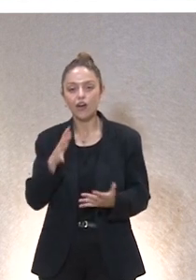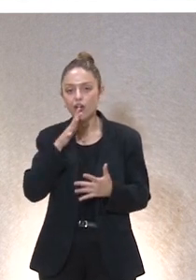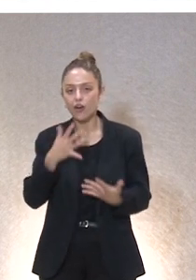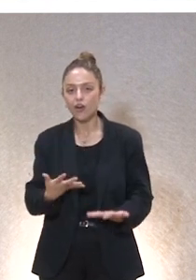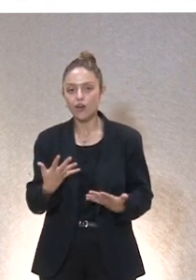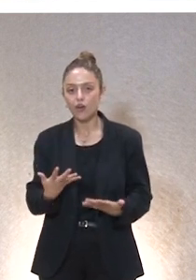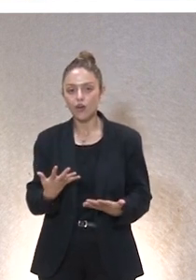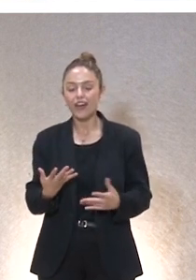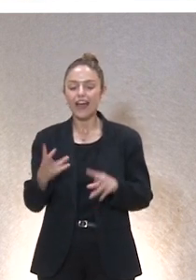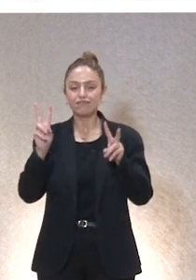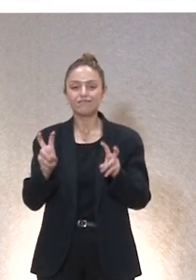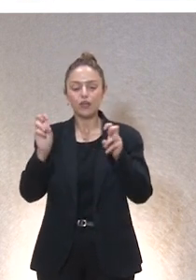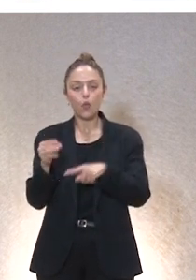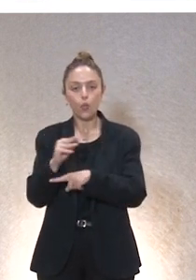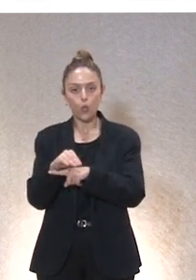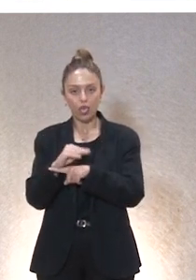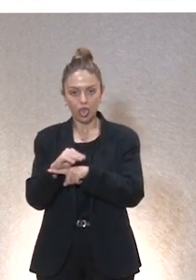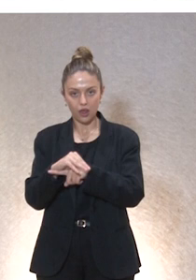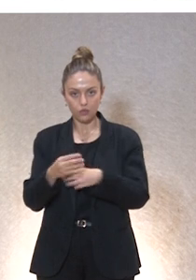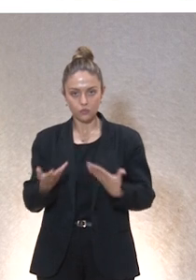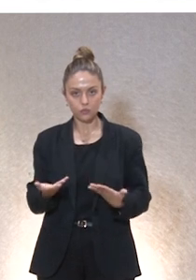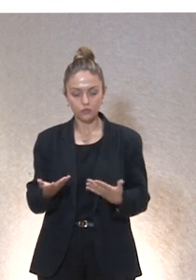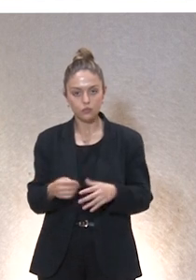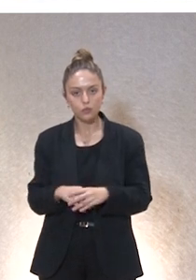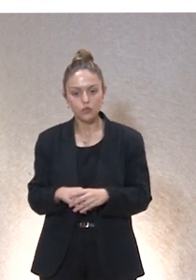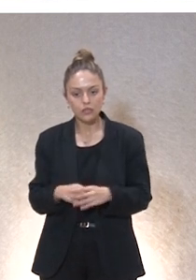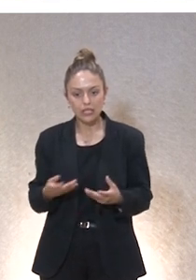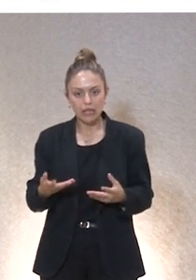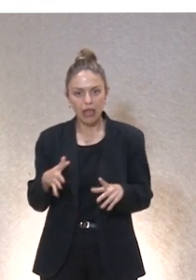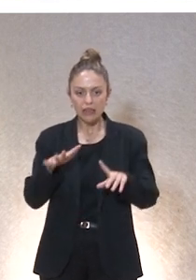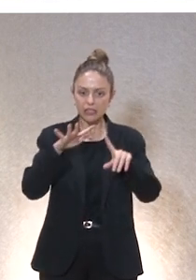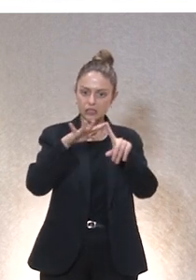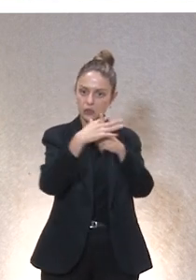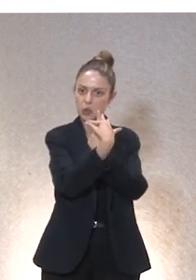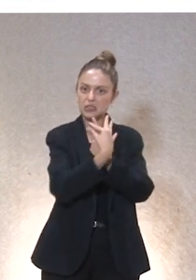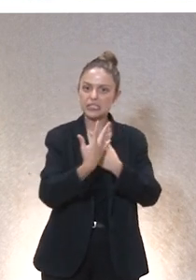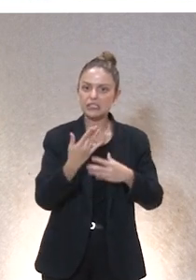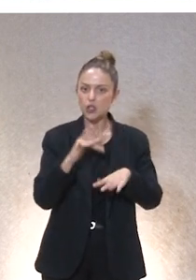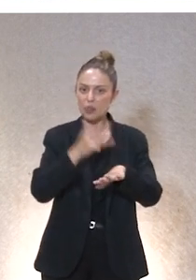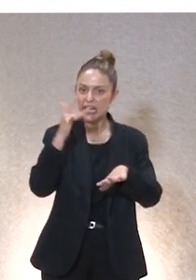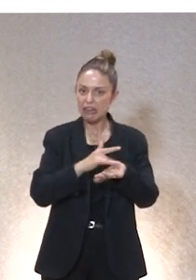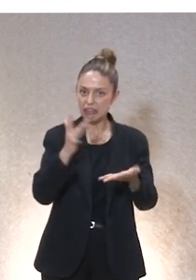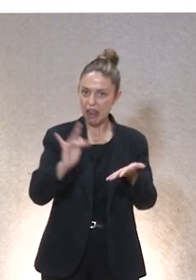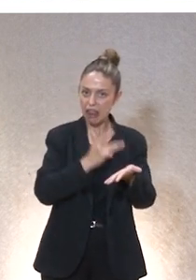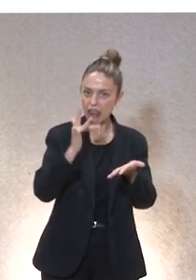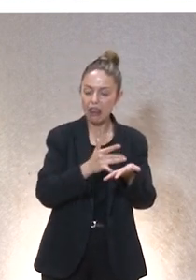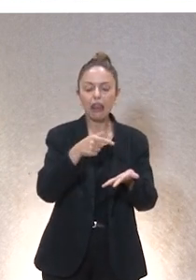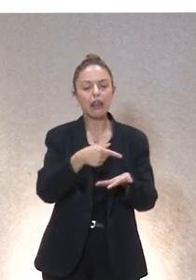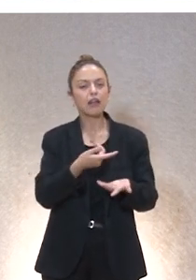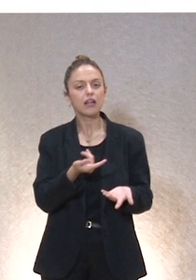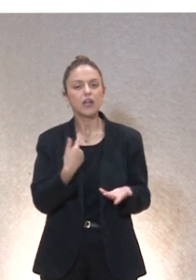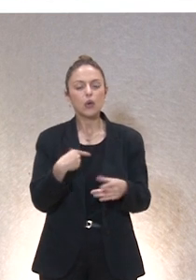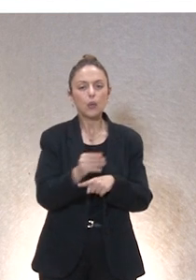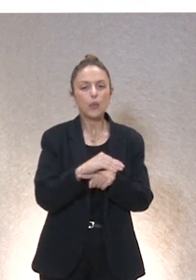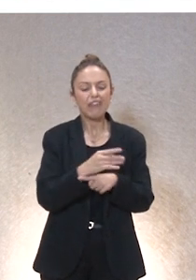el tema del cuidado. Es decir, cómo cuidamos en este contexto digital, en este contexto donde falta atención. Fíjense que el cuidado de